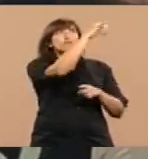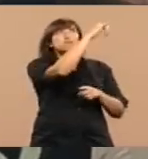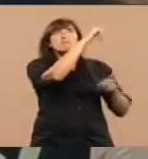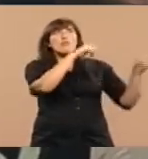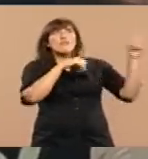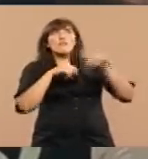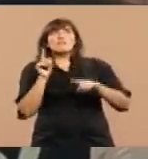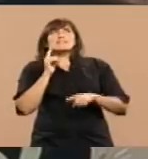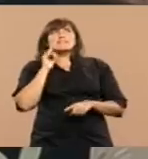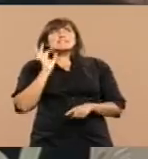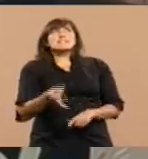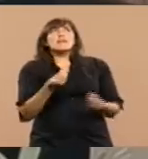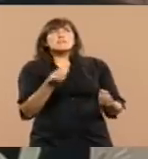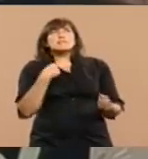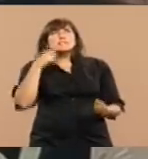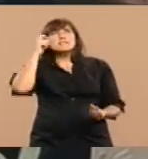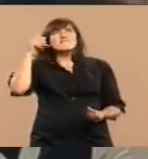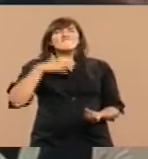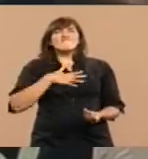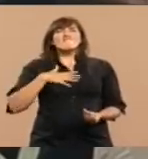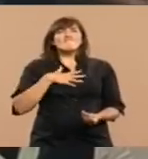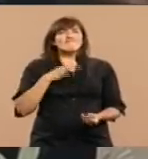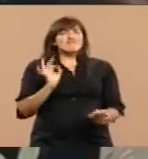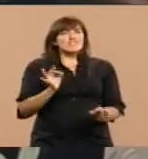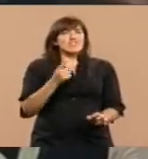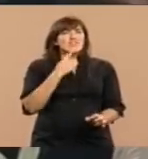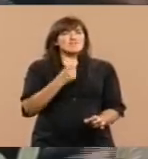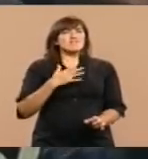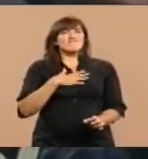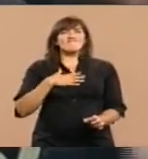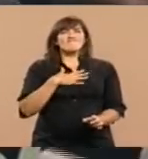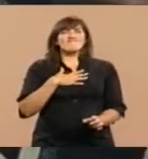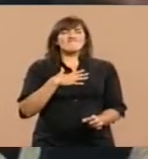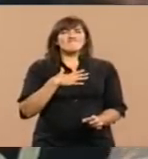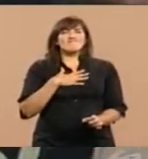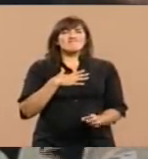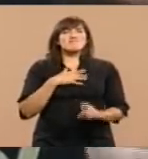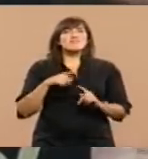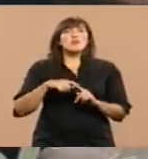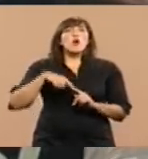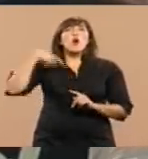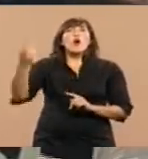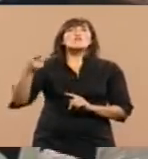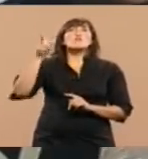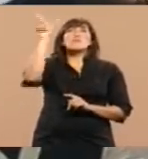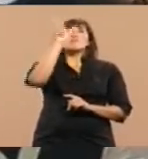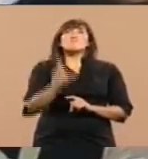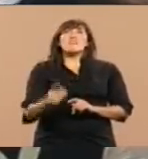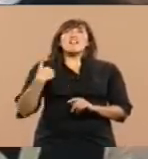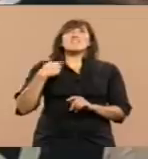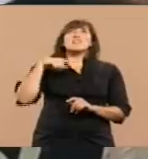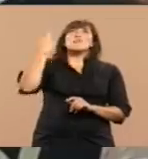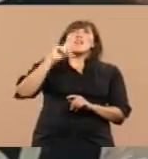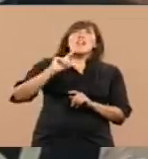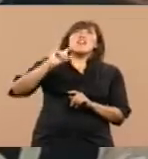menos lo imaginábamos, lo intuíamos, no nos pasaba como a otros que estando alejados solamente tenían